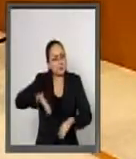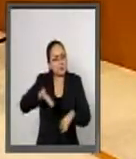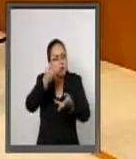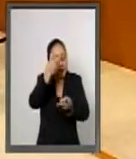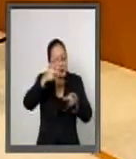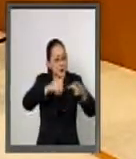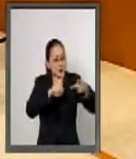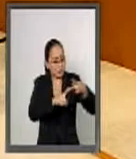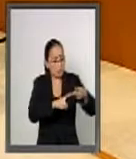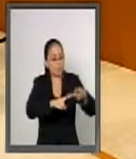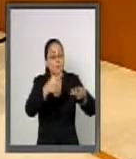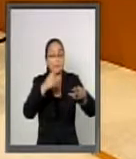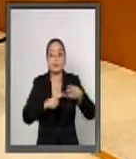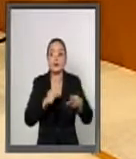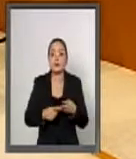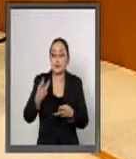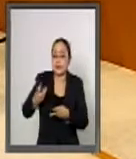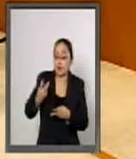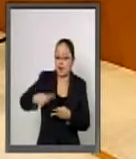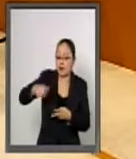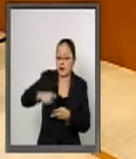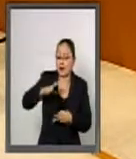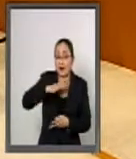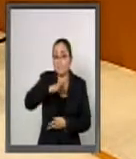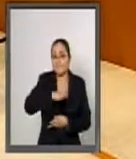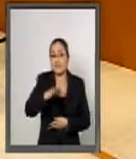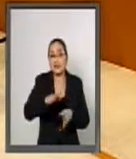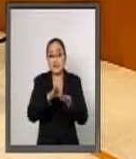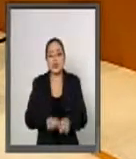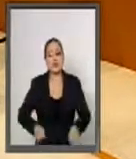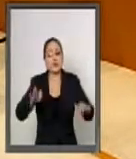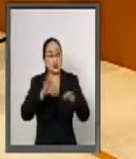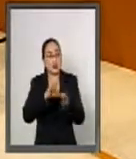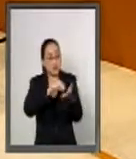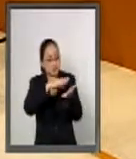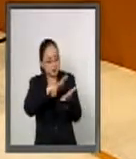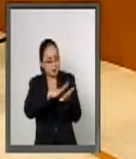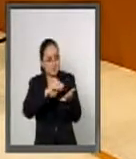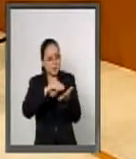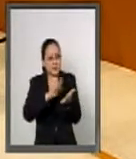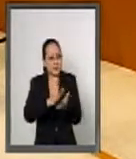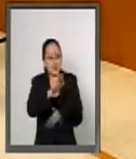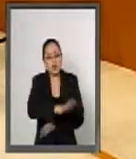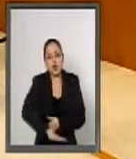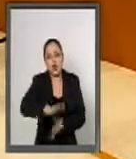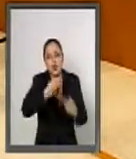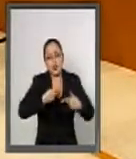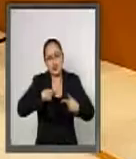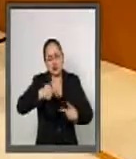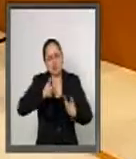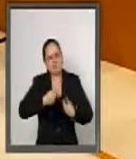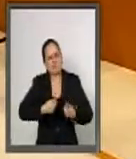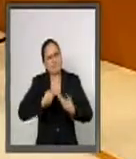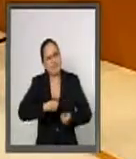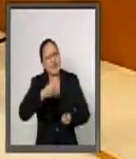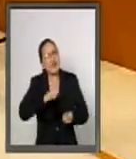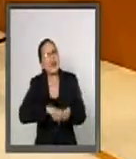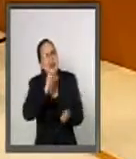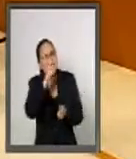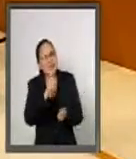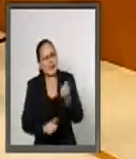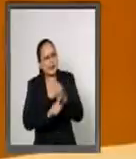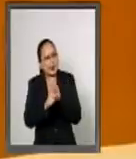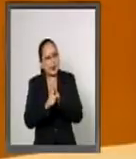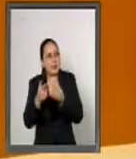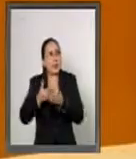El establecimiento de este tipo de efemérides contribuyen a crear conciencia en la población y se les hace un